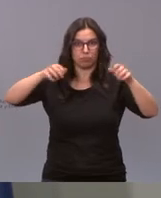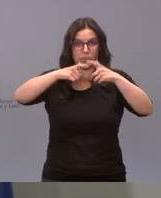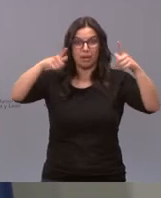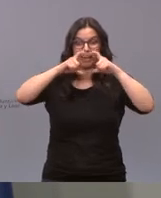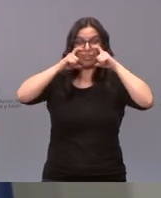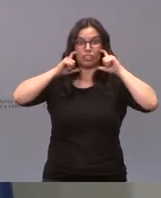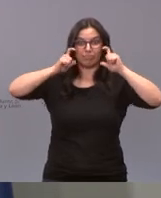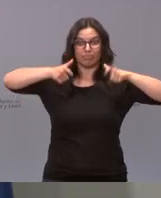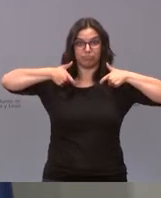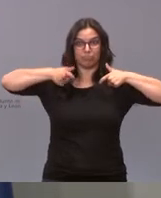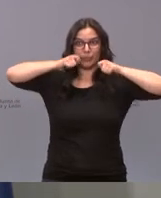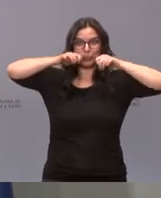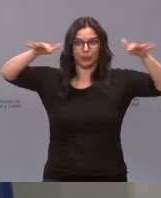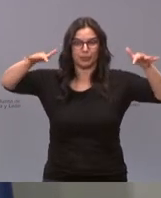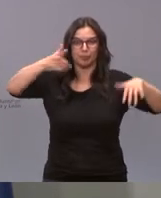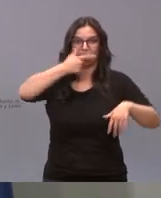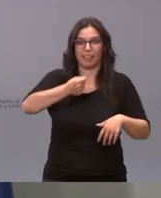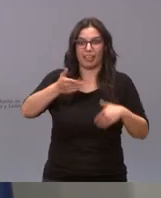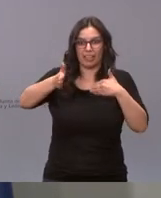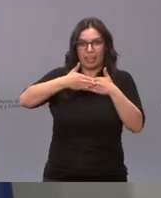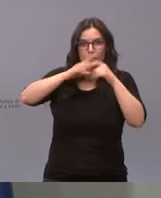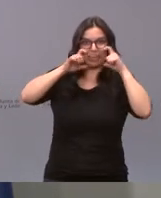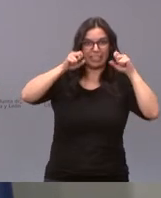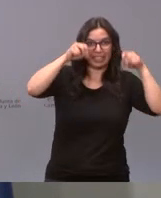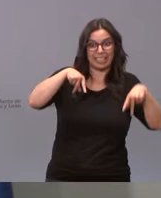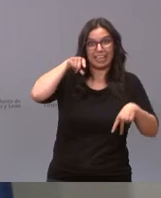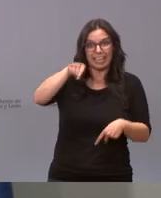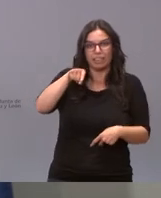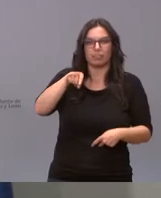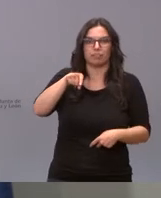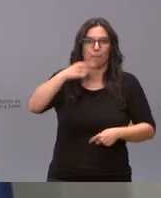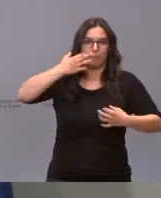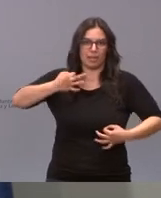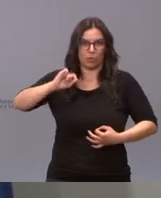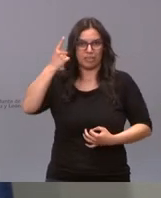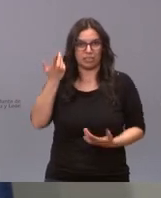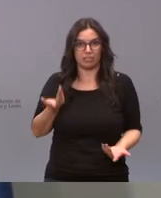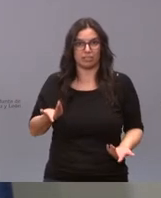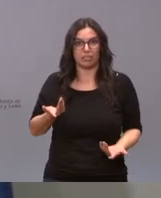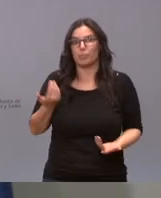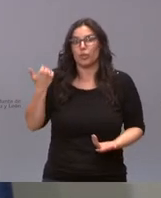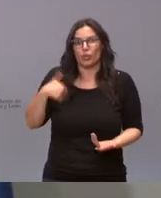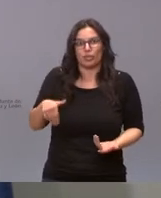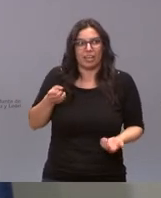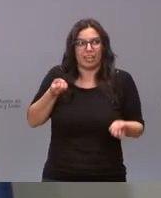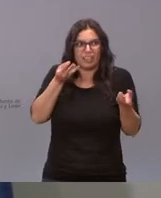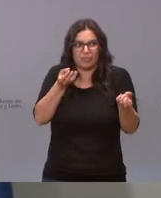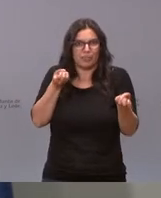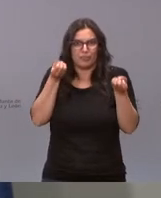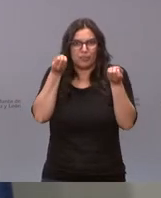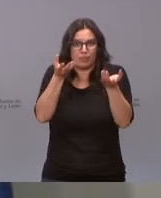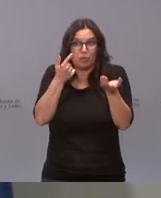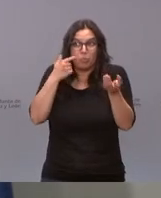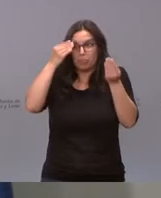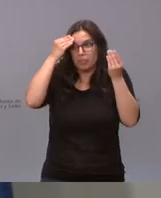hay más aerosoles lugares cerrados sin mascarilla son los que son pero esto ya lo hemos informado yo creo que hemos no sé